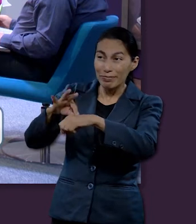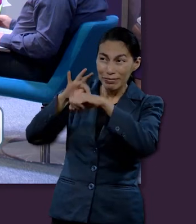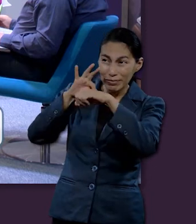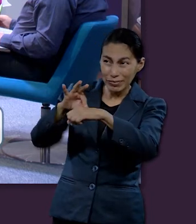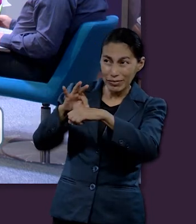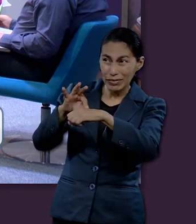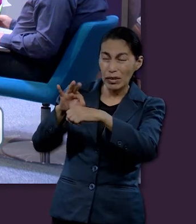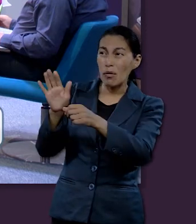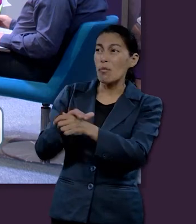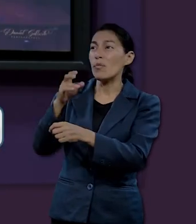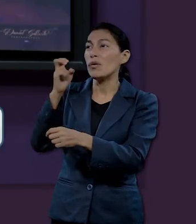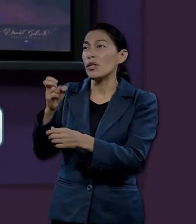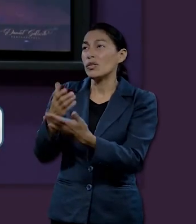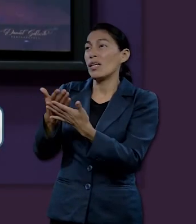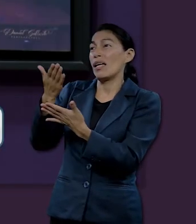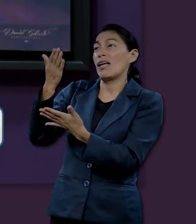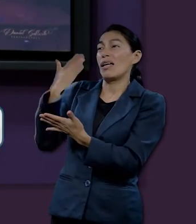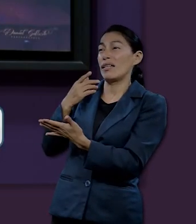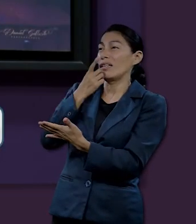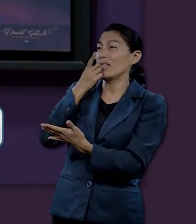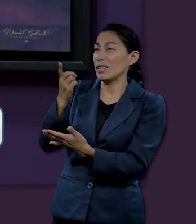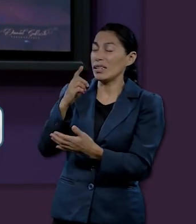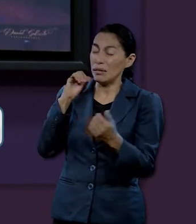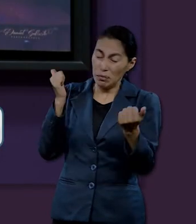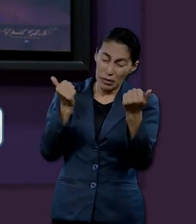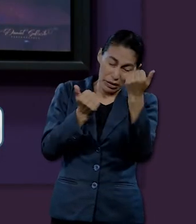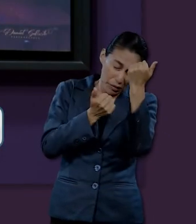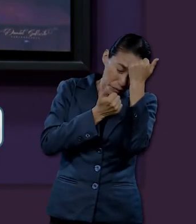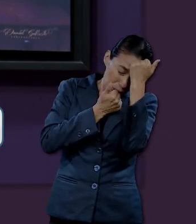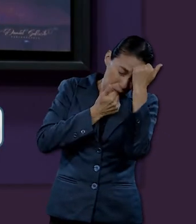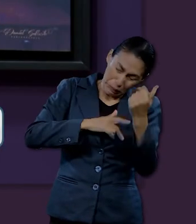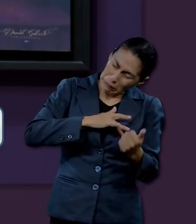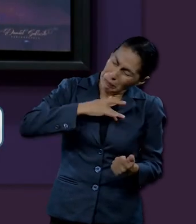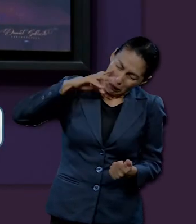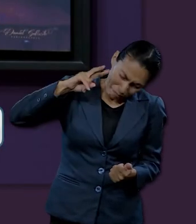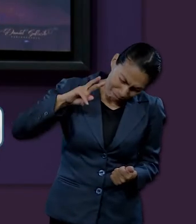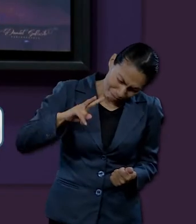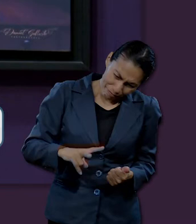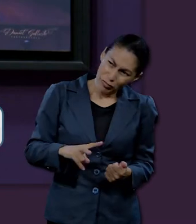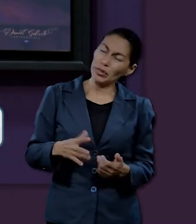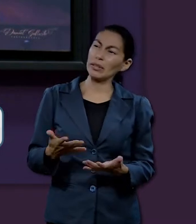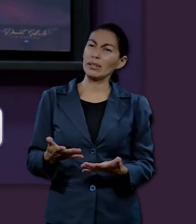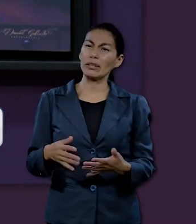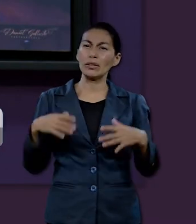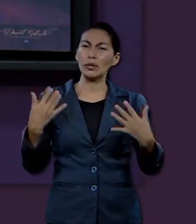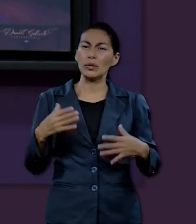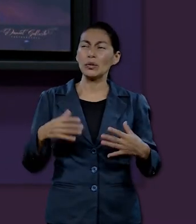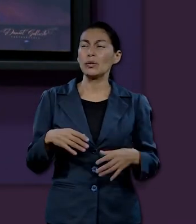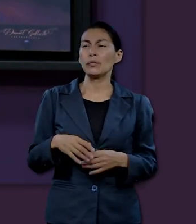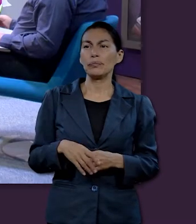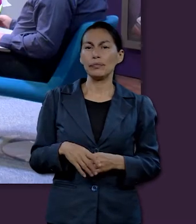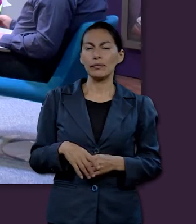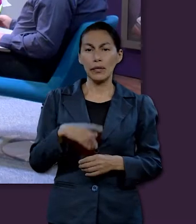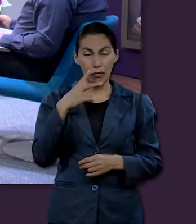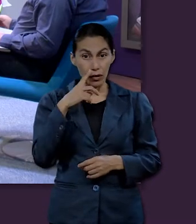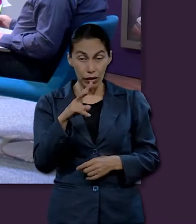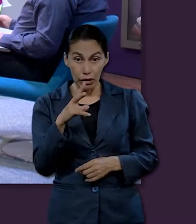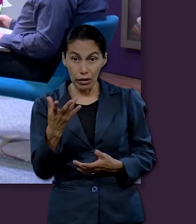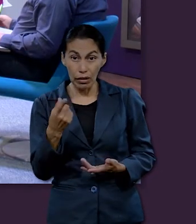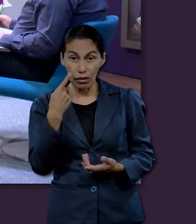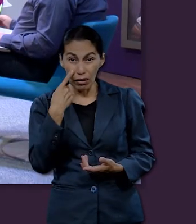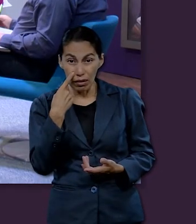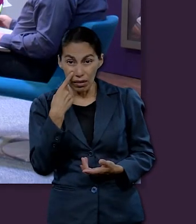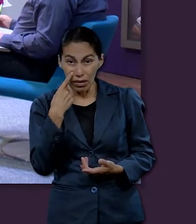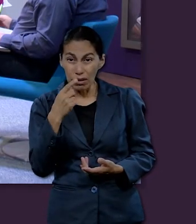te veo con mis propios ojos. Por tanto, me retracto de lo que he dicho y me arrepiendo en polvo y ceniza. ¿Qué les parece la